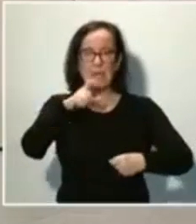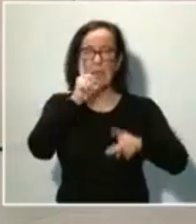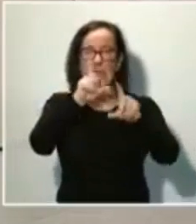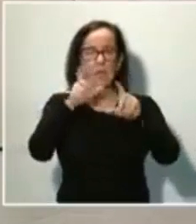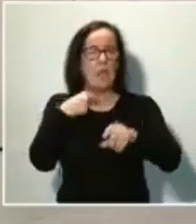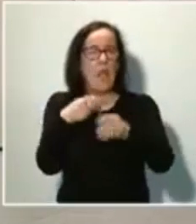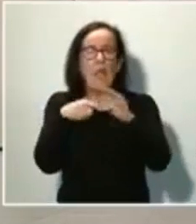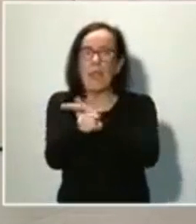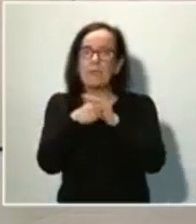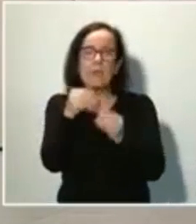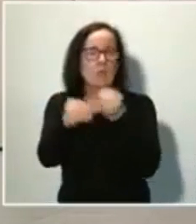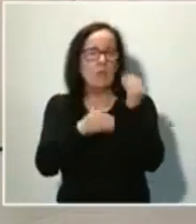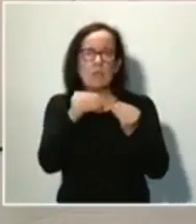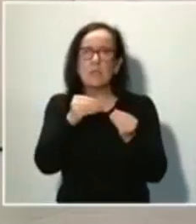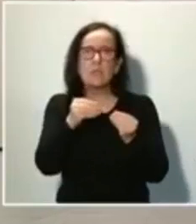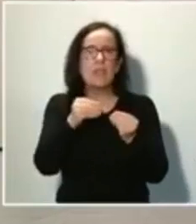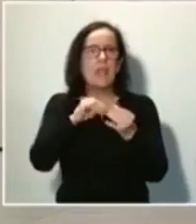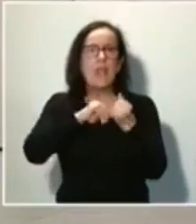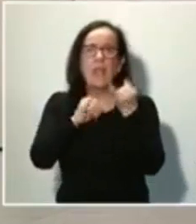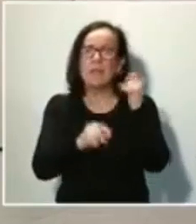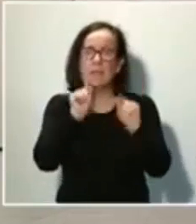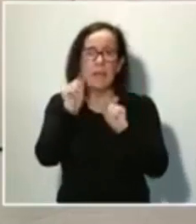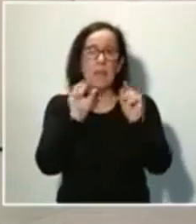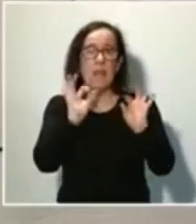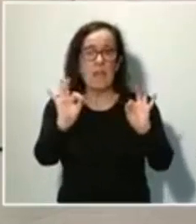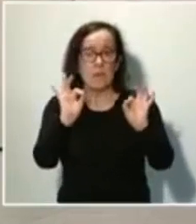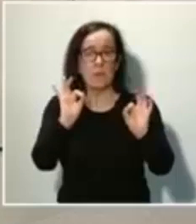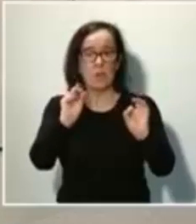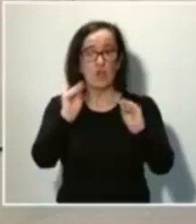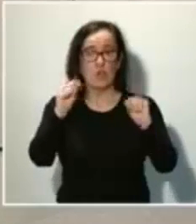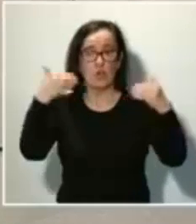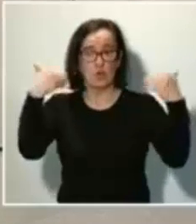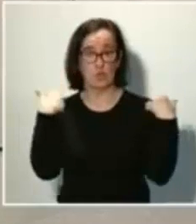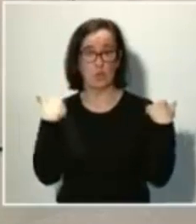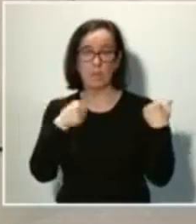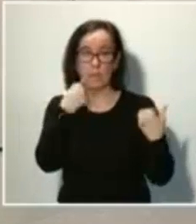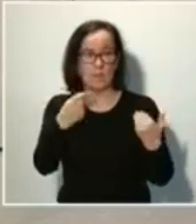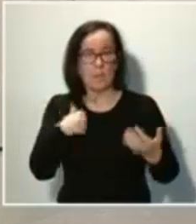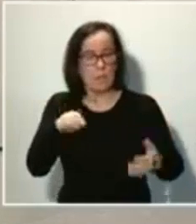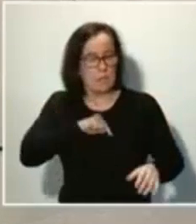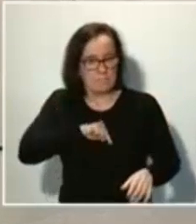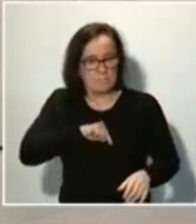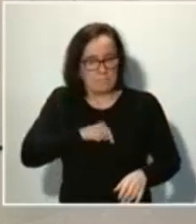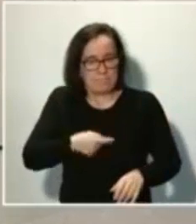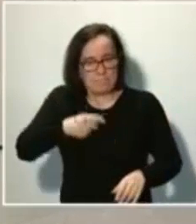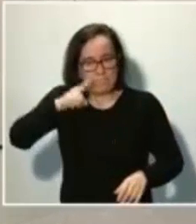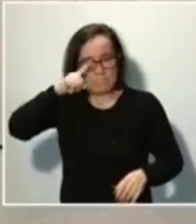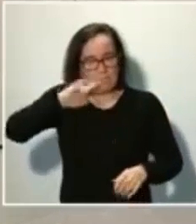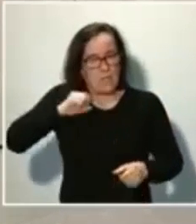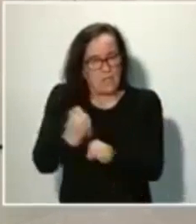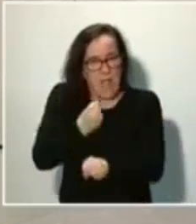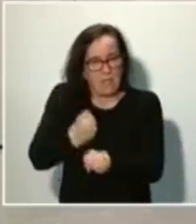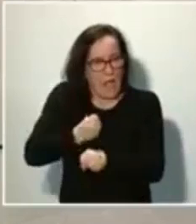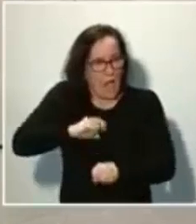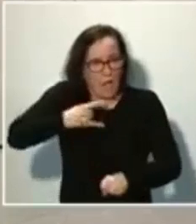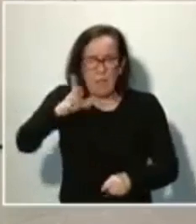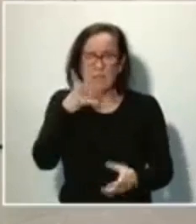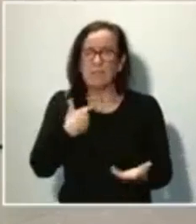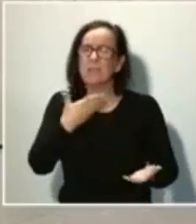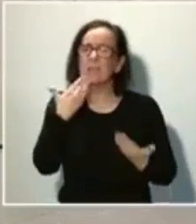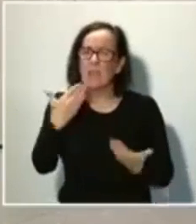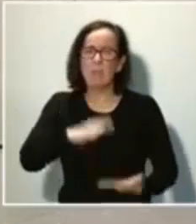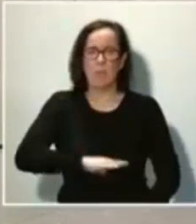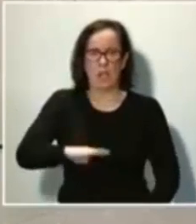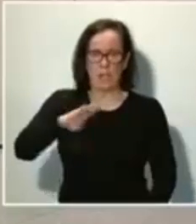haciendo de esta crisis y, en especial, a su responsable, que literalmente se está dejando la piel. Gracias por la capacidad que están demostrando